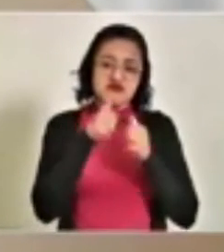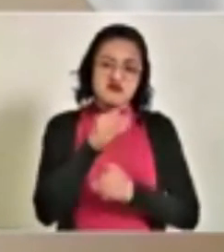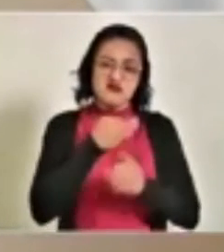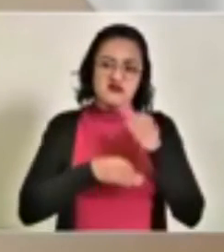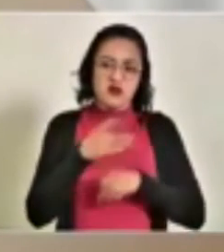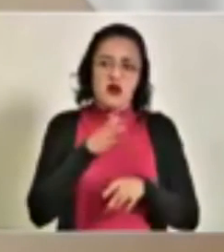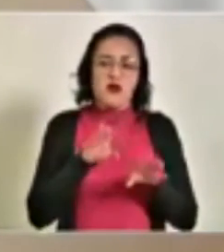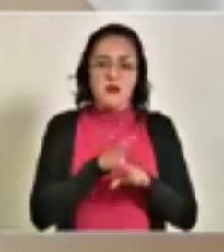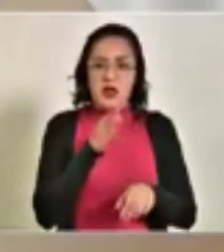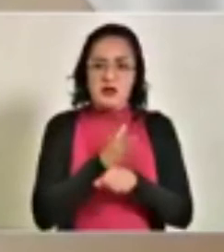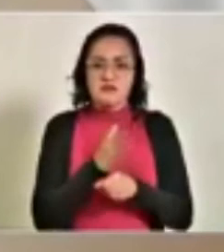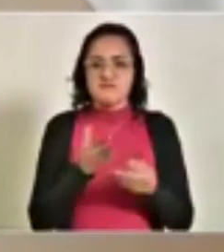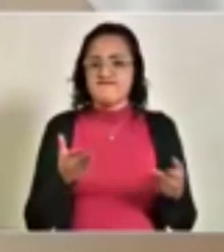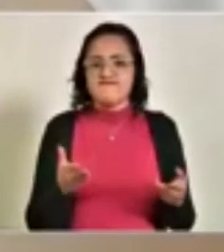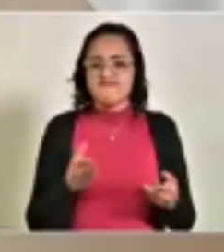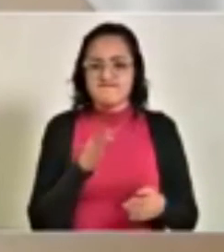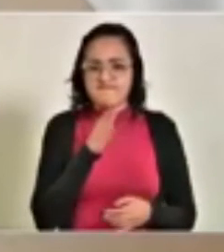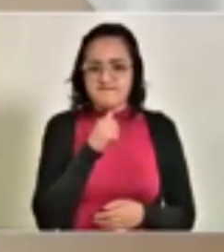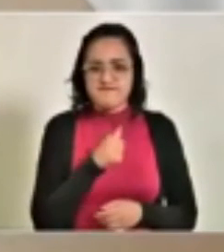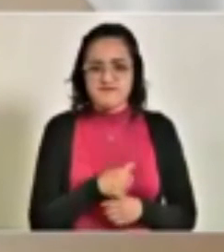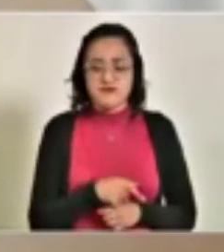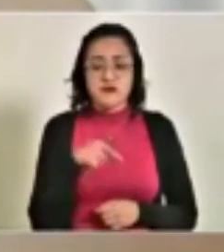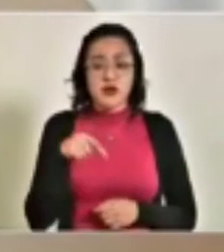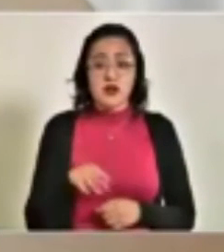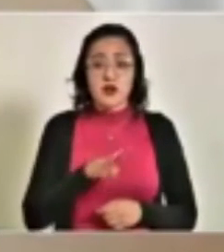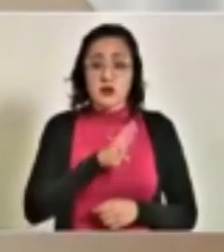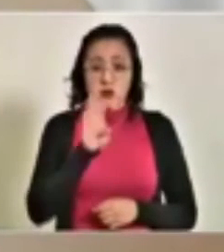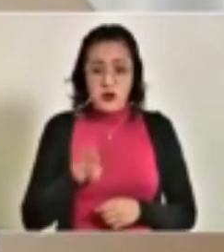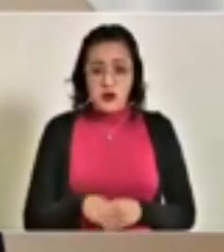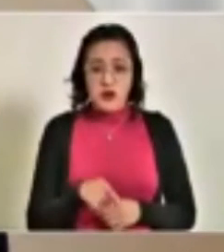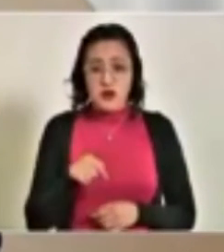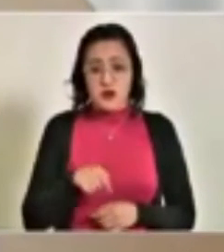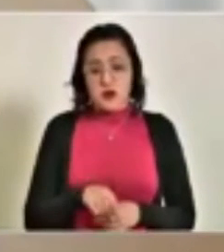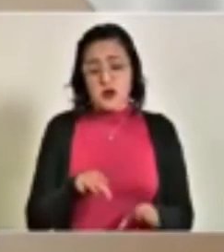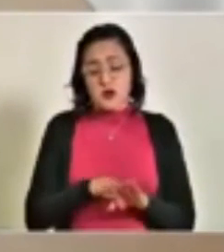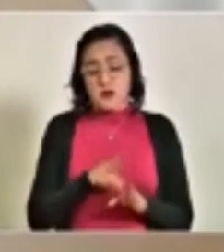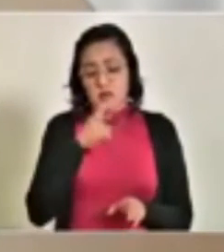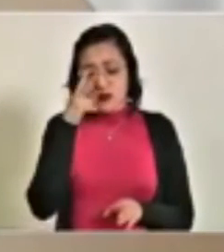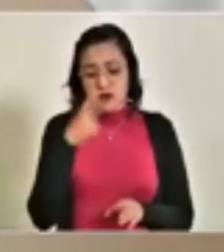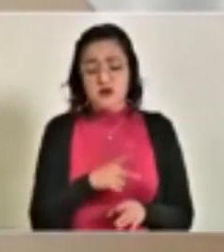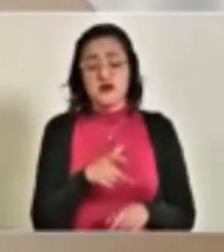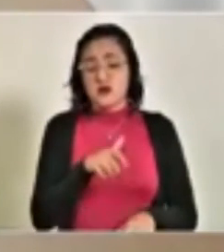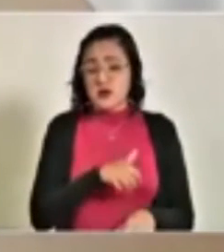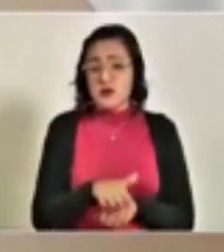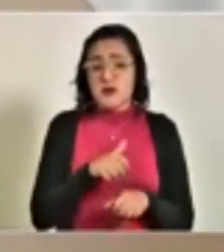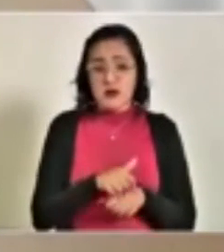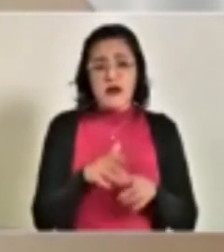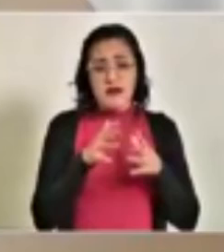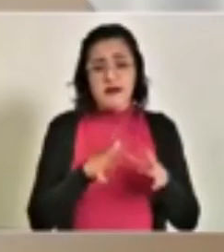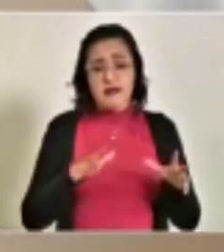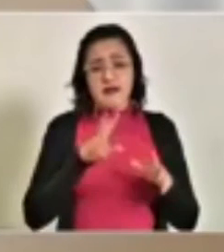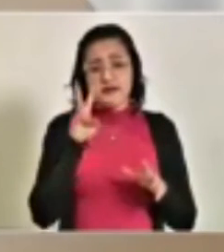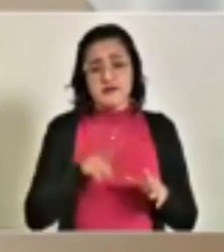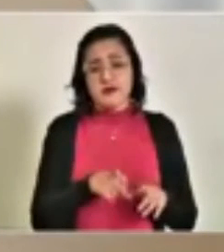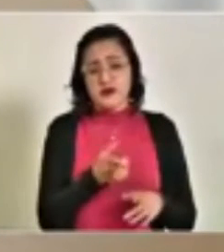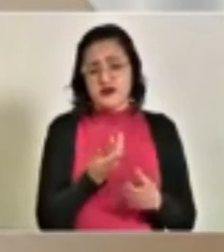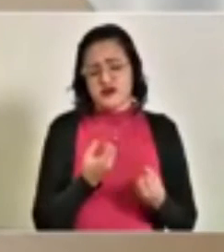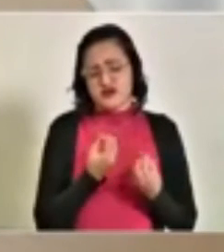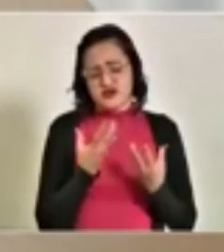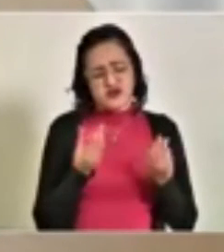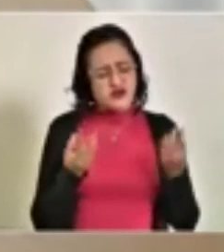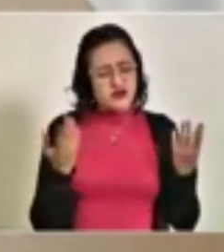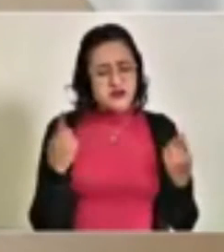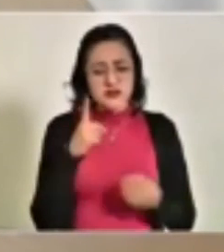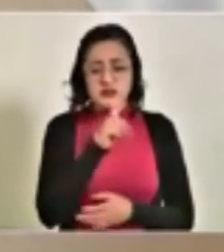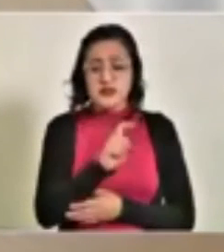los muertos en un país como el nuestro sí son numerosos, porque es un país de